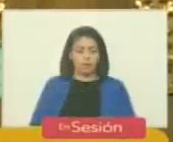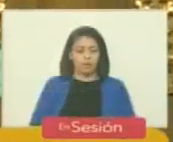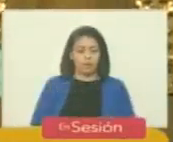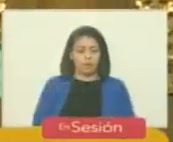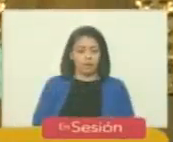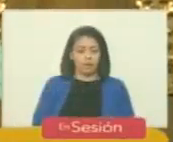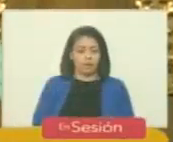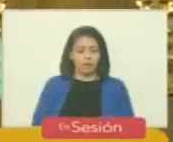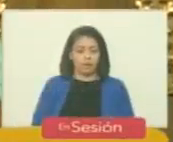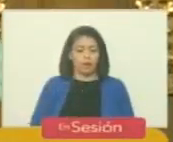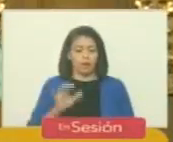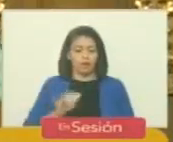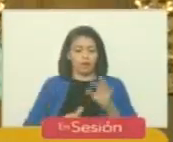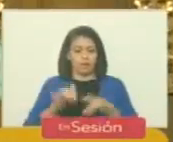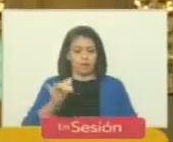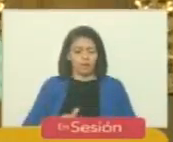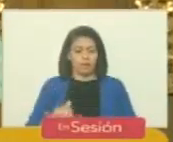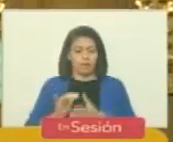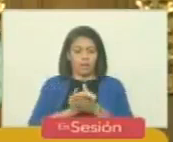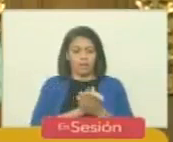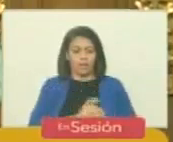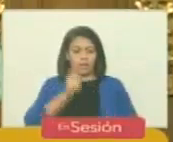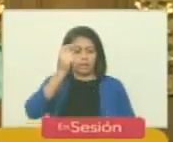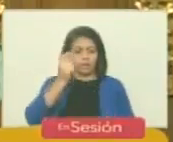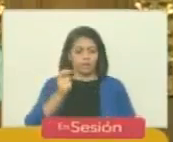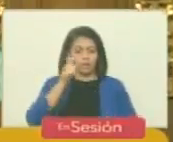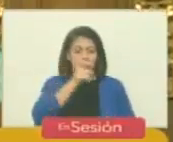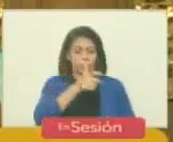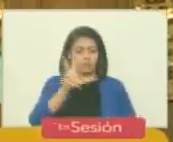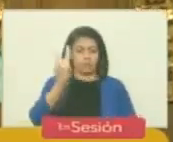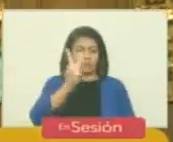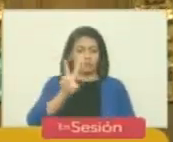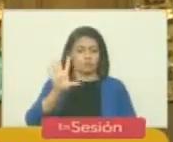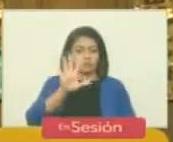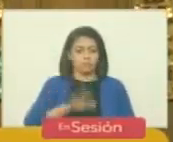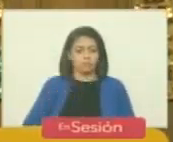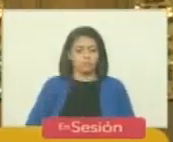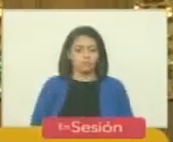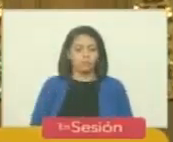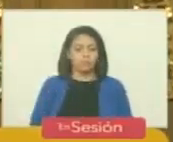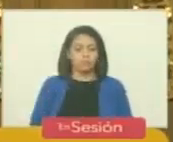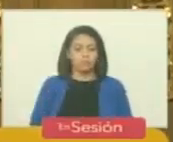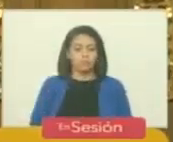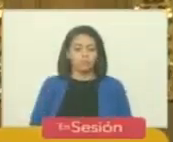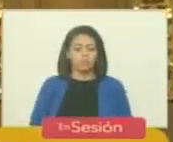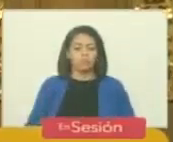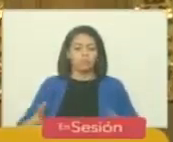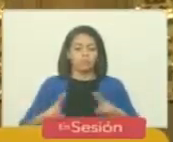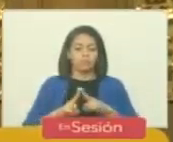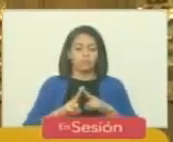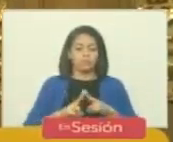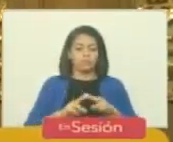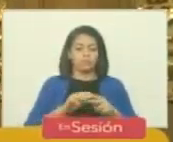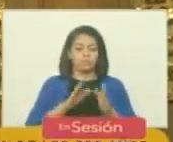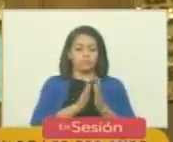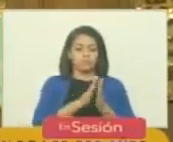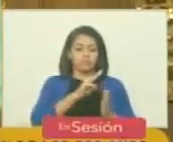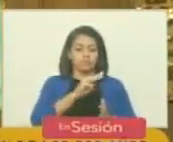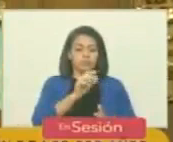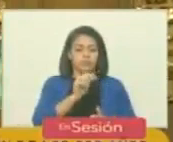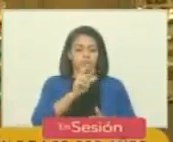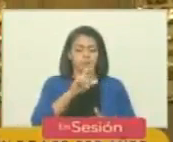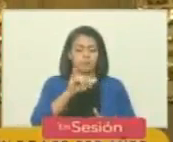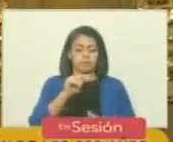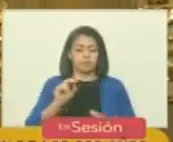secretarias colegas diputados pueblo de Venezuela el encuentro de San Martín y Bolívar fue el